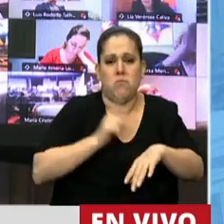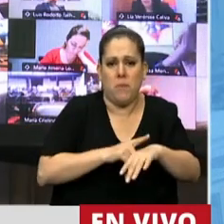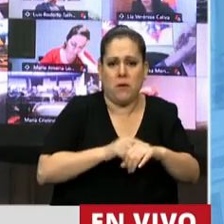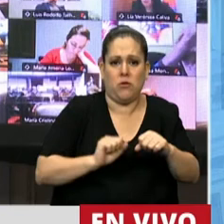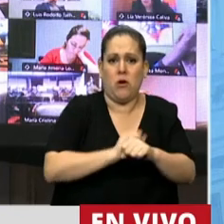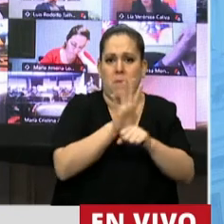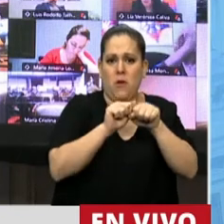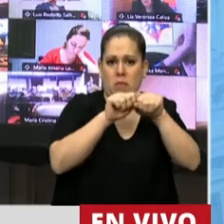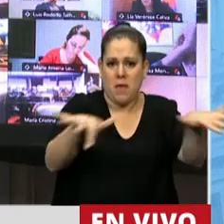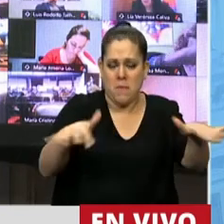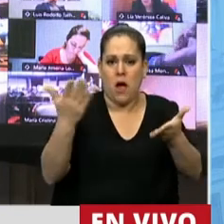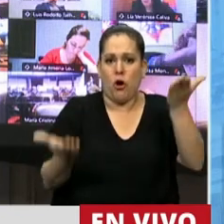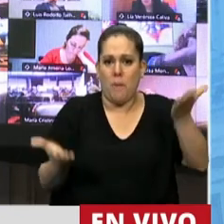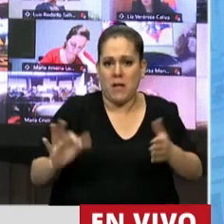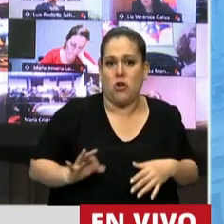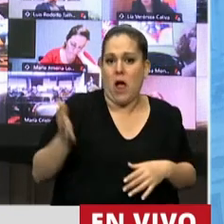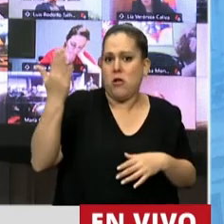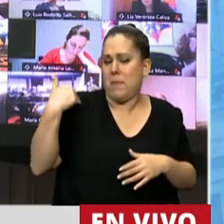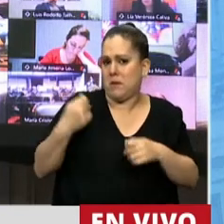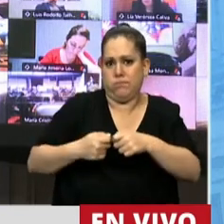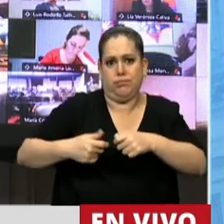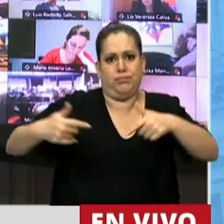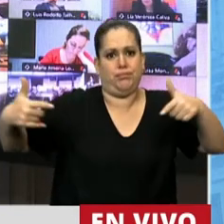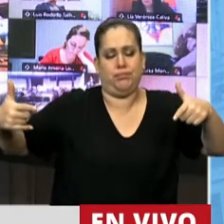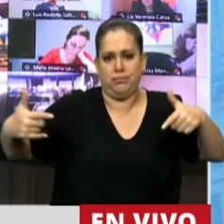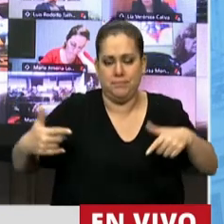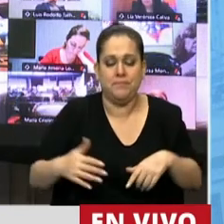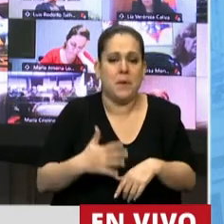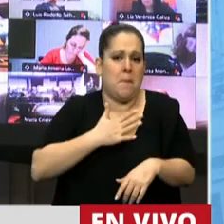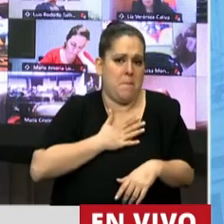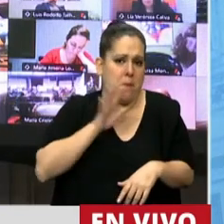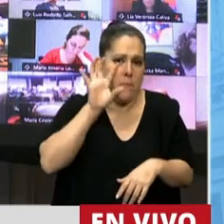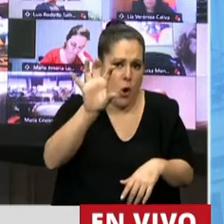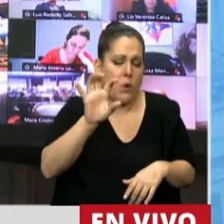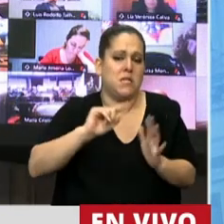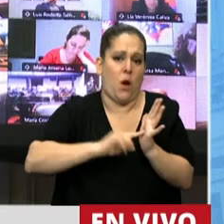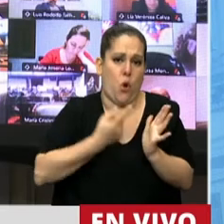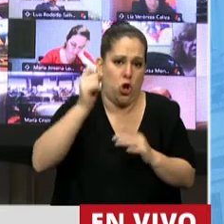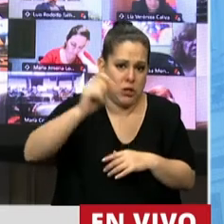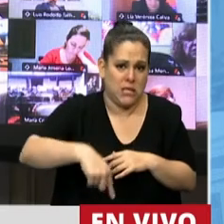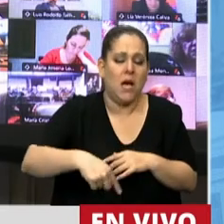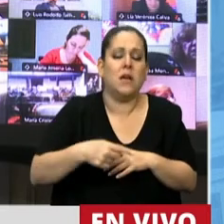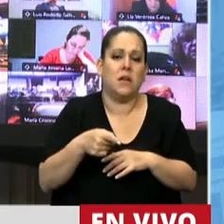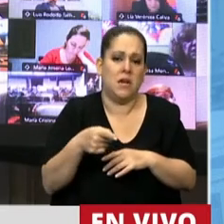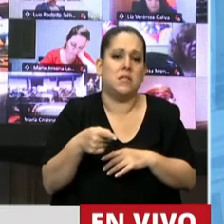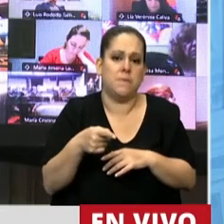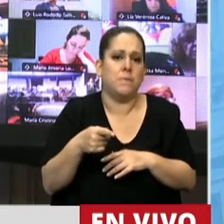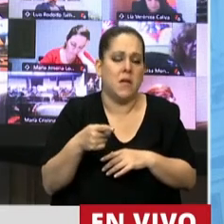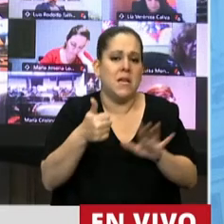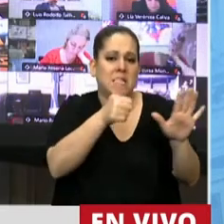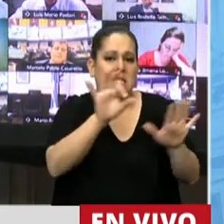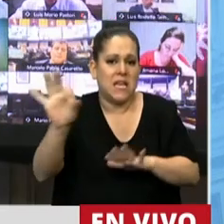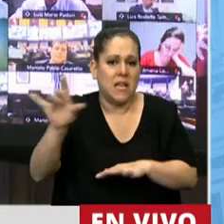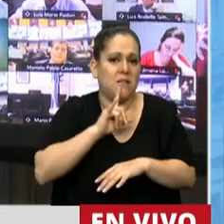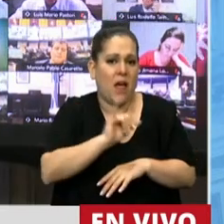respecto a igual periodo del año anterior. Solo en mi provincia, la provincia de Buenos Aires, se iniciaron más de 600